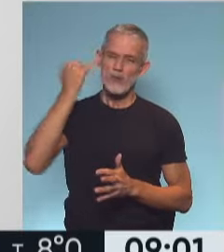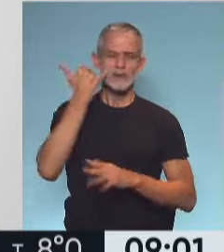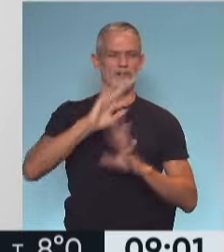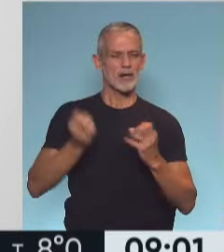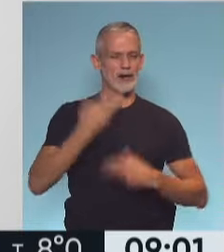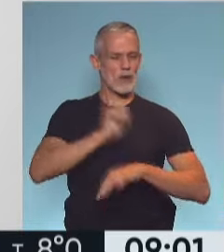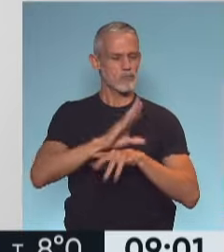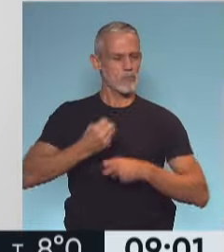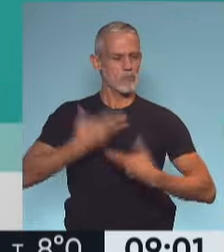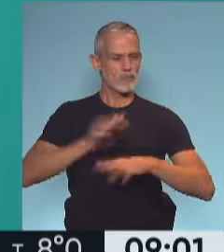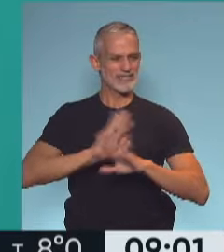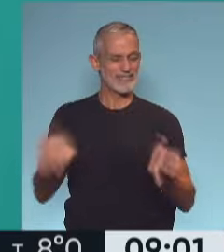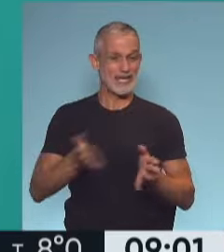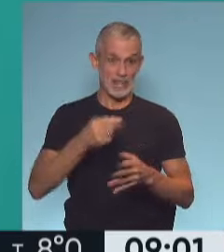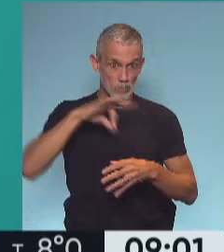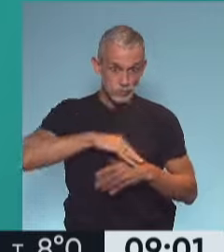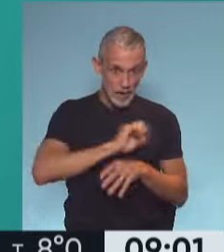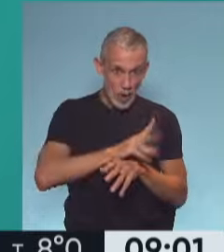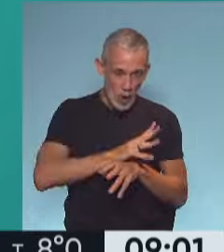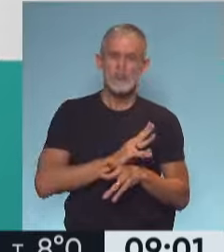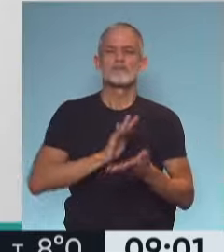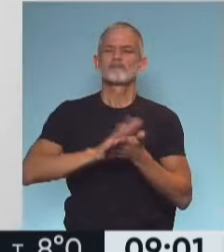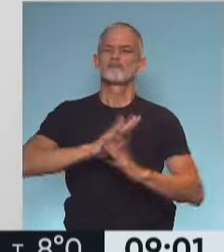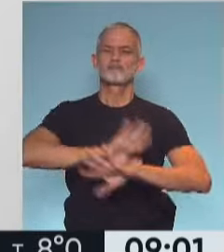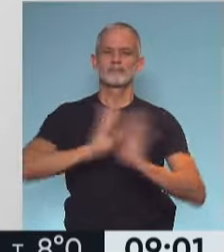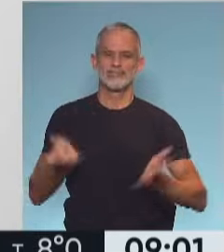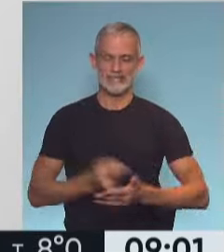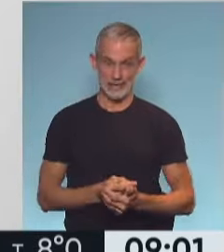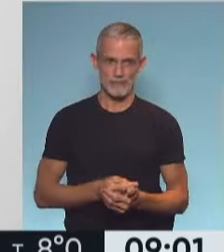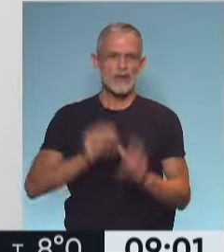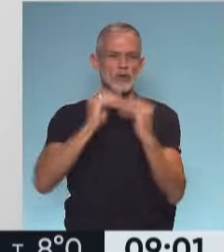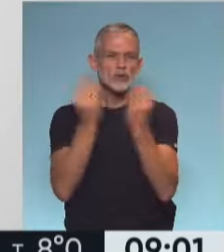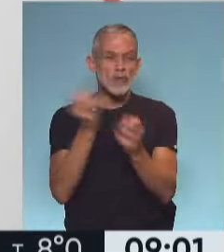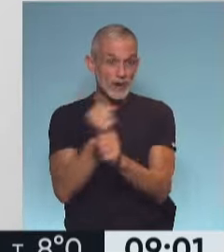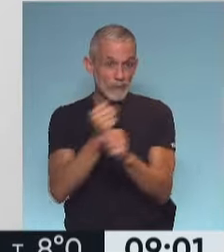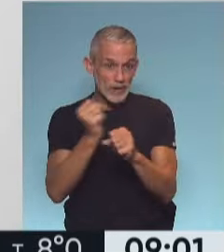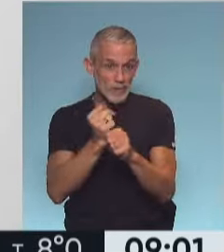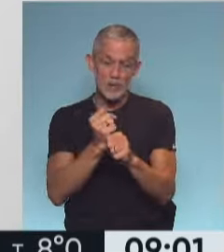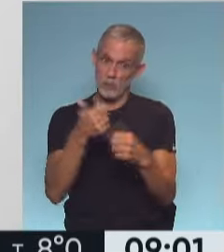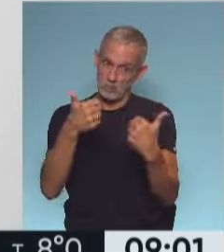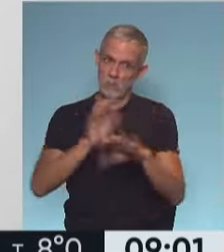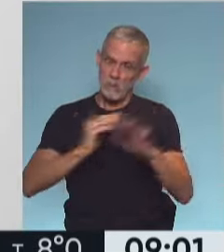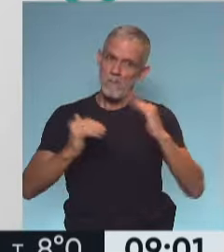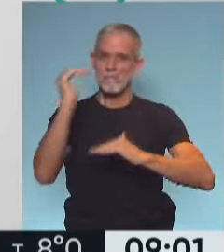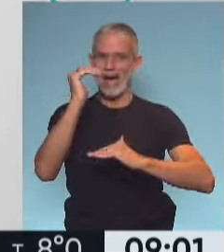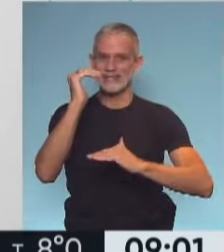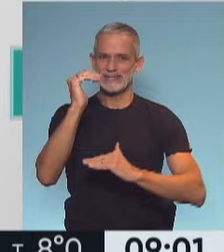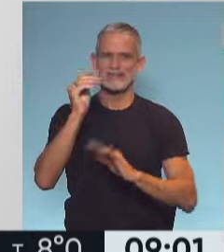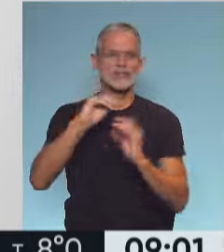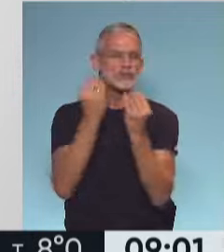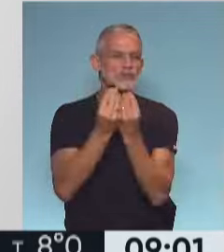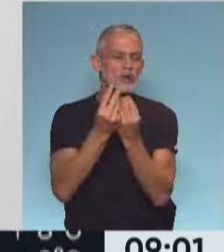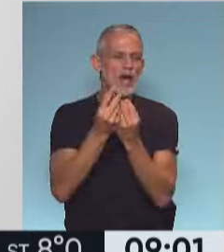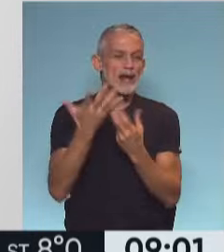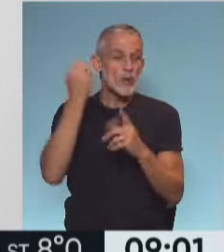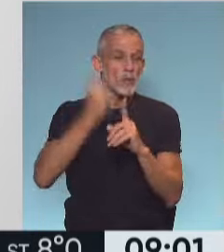recuperados. Gente que atravesó la enfermedad y que la superó. El total de confirmados, fíjense que es un dato mucho más alto, que habla ya en